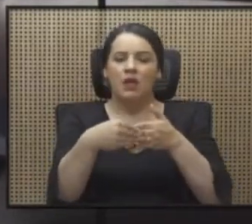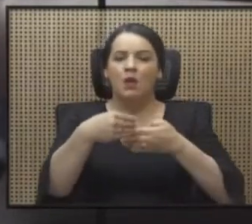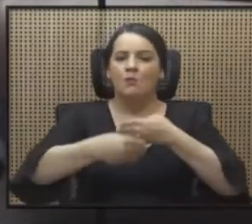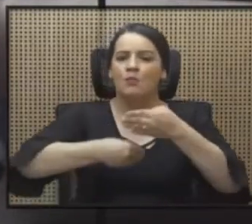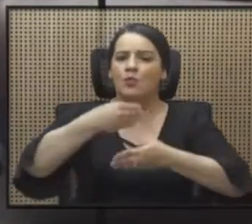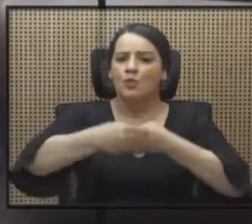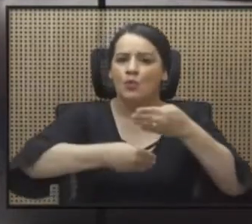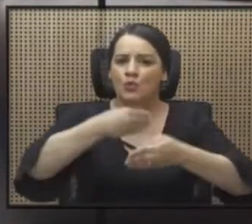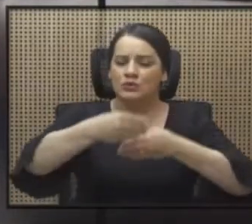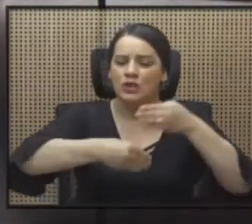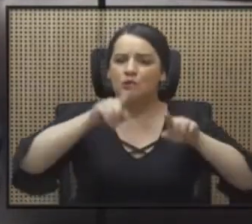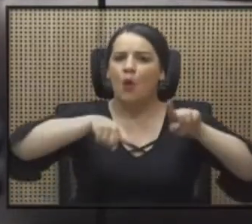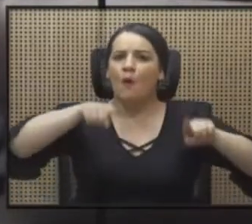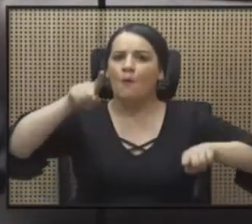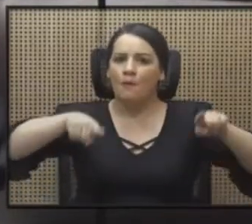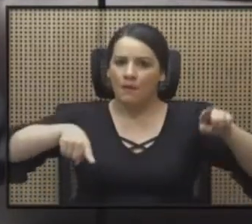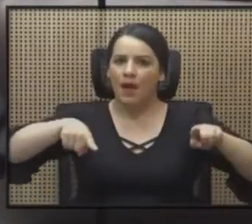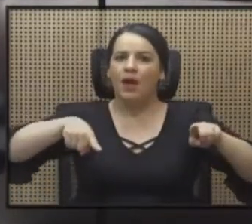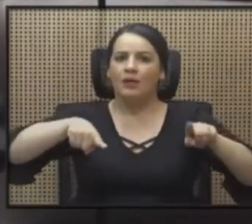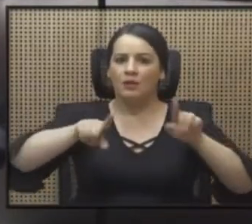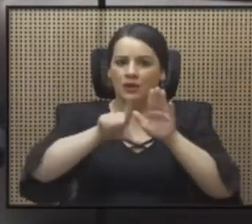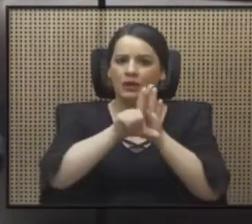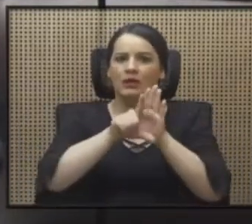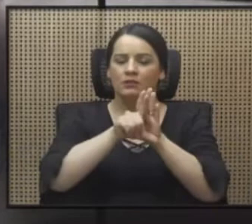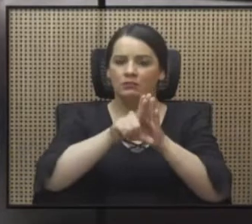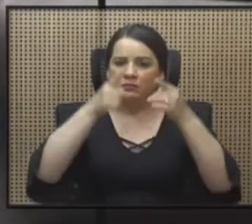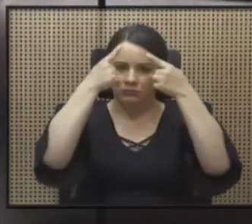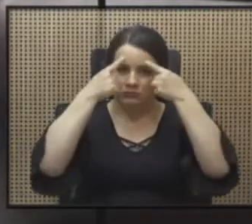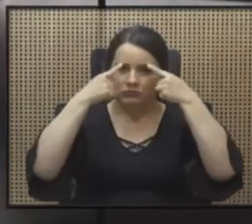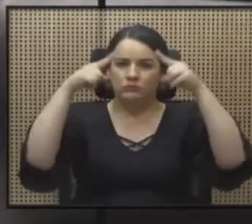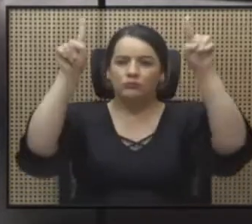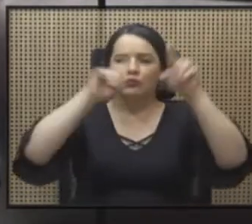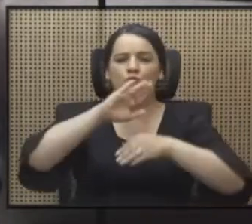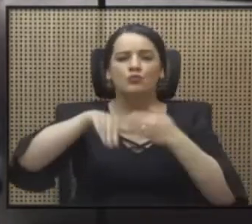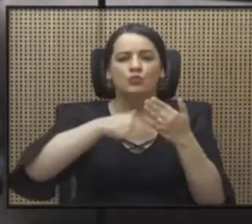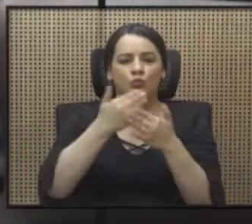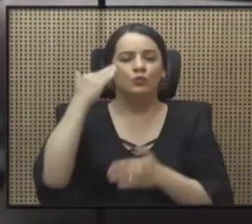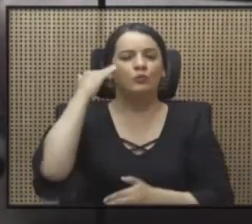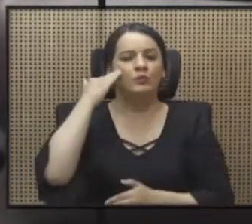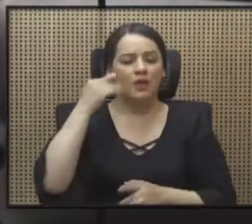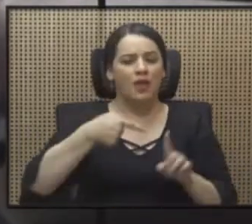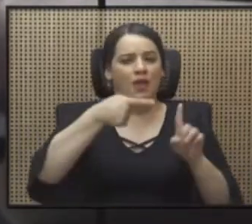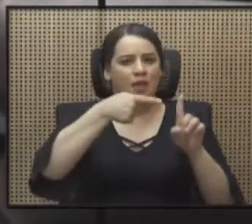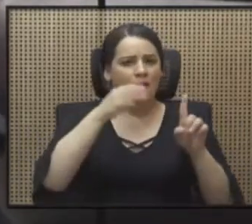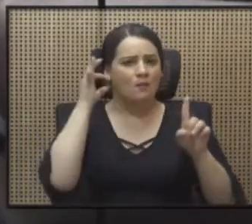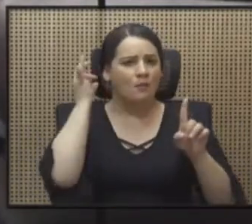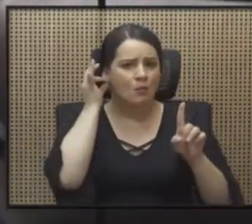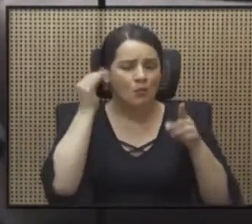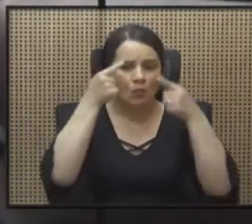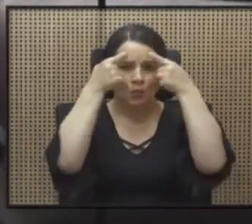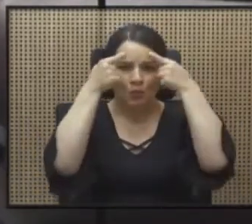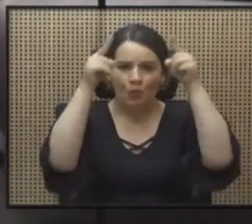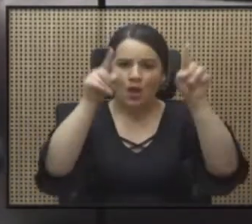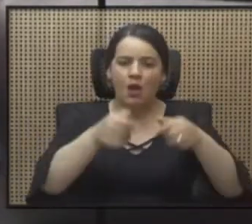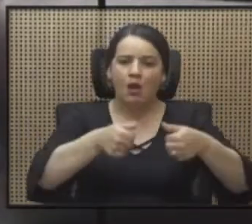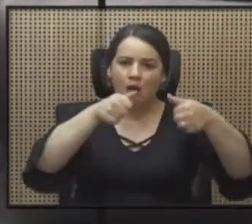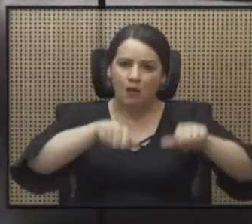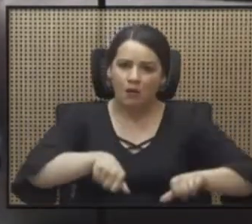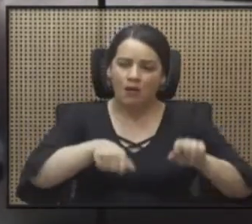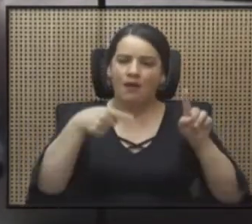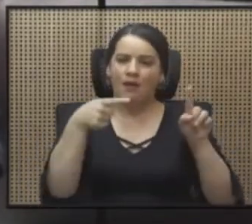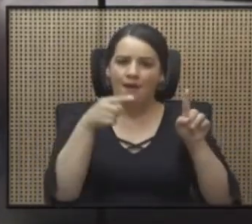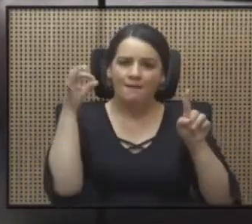exitosa, y a todos nos consta. Una mujer que ha logrado acuerdos, una mujer que busca dialogar,